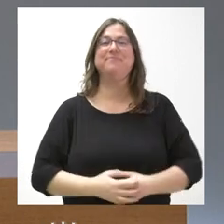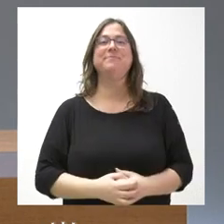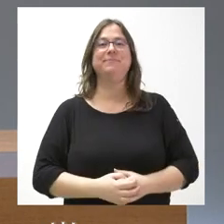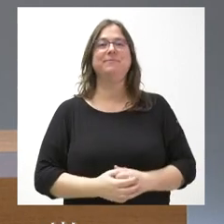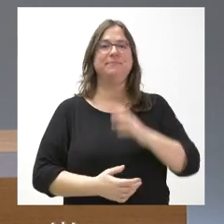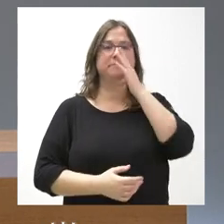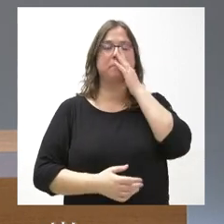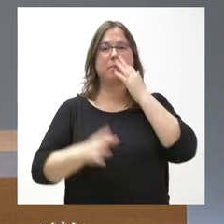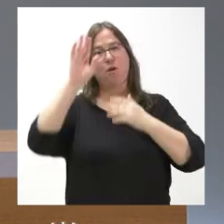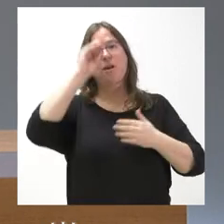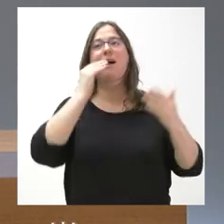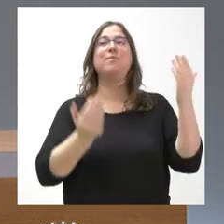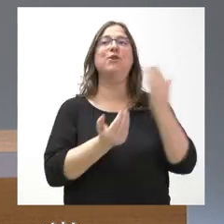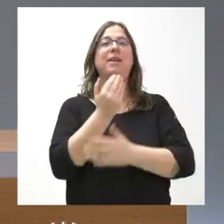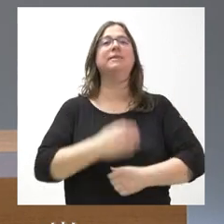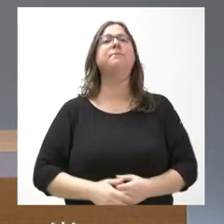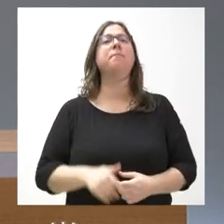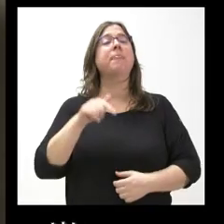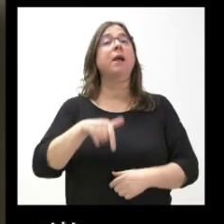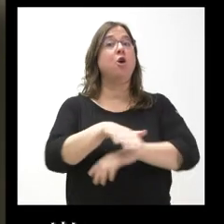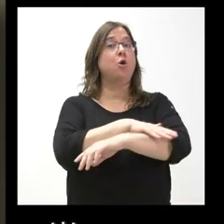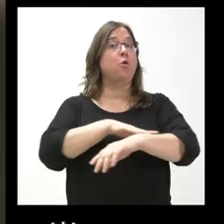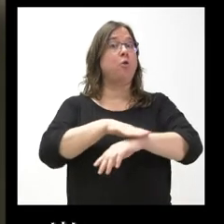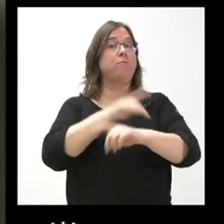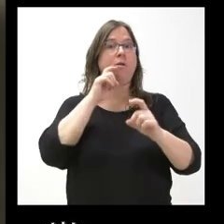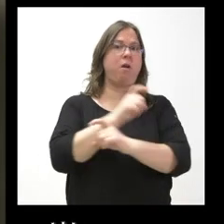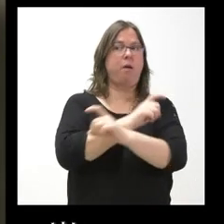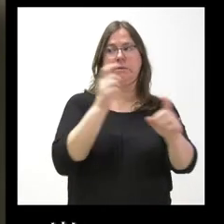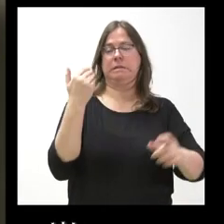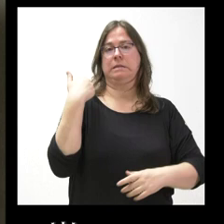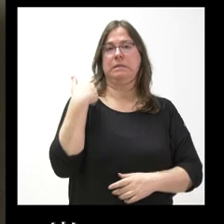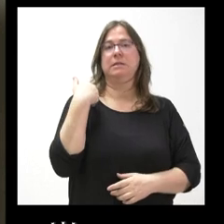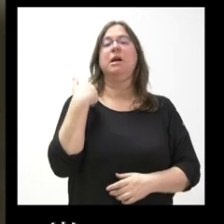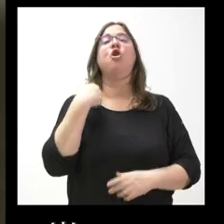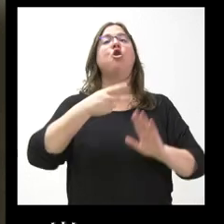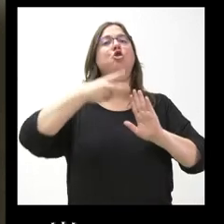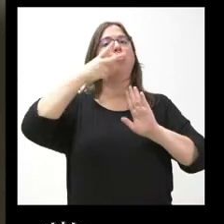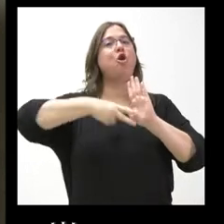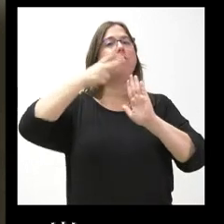Sí, hola, buenos días. El Gobierno acaba de anunciar que recurrirá a las normas de Concordia